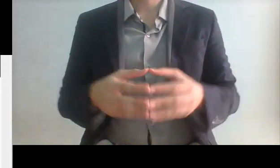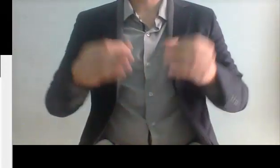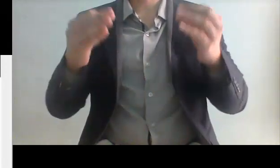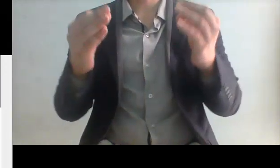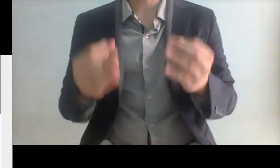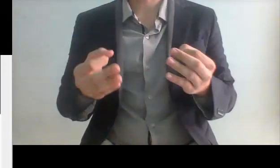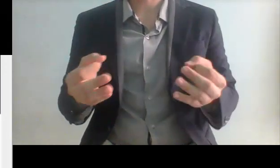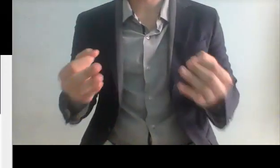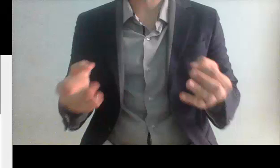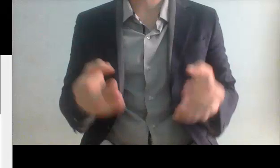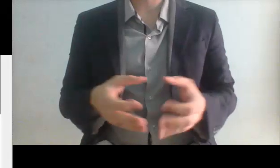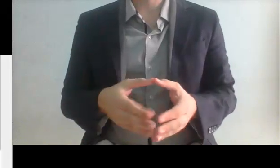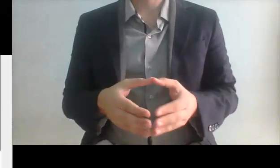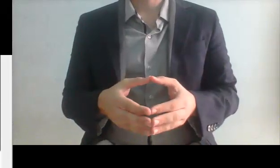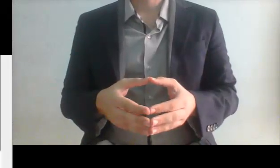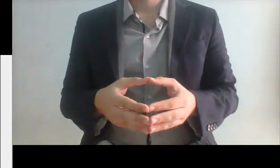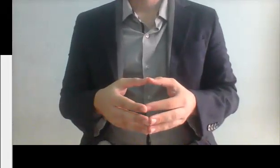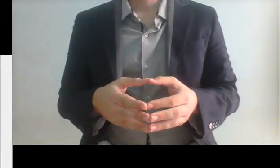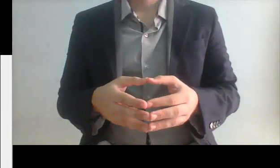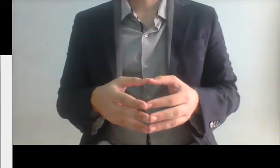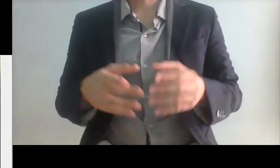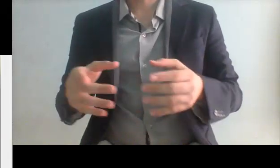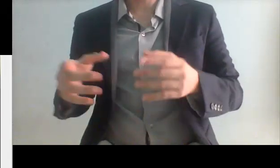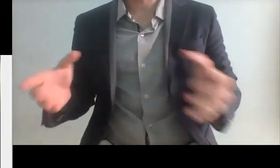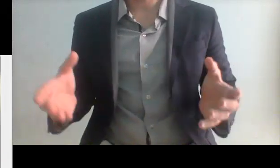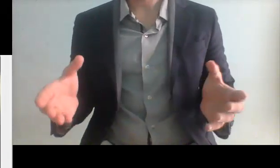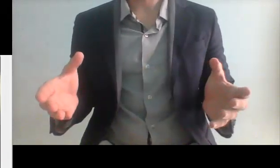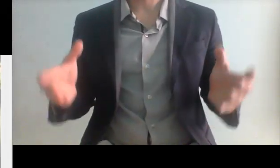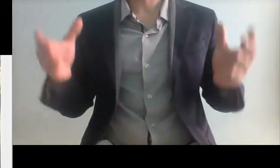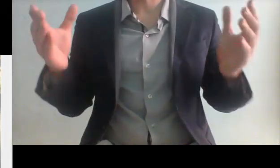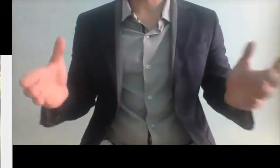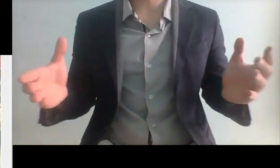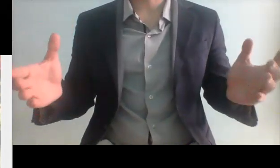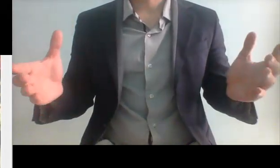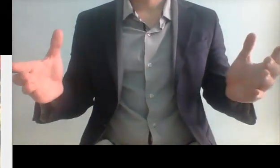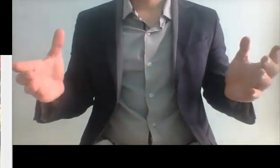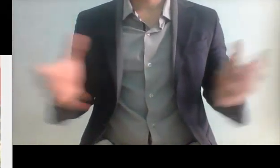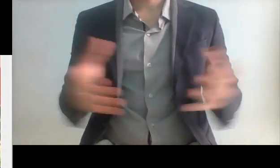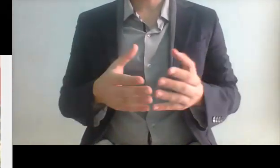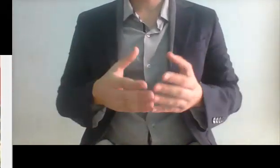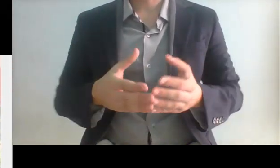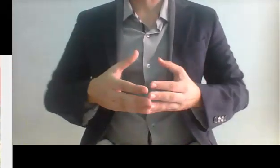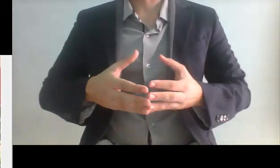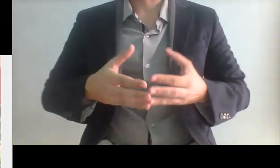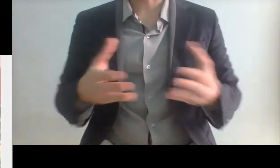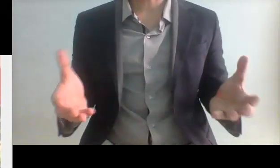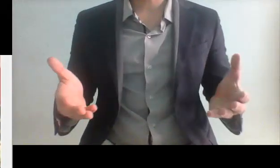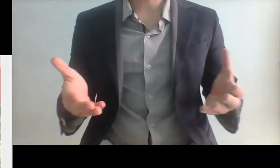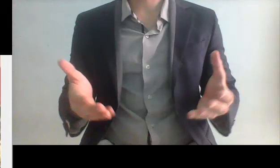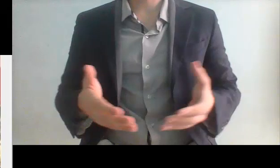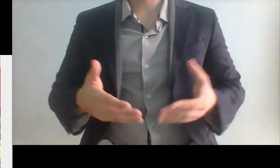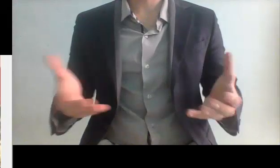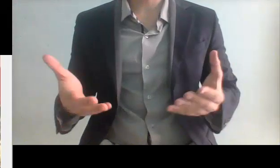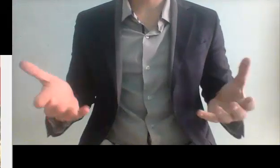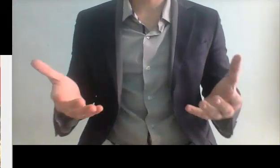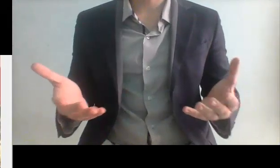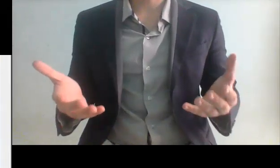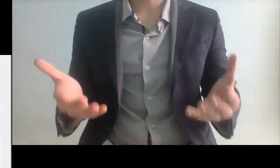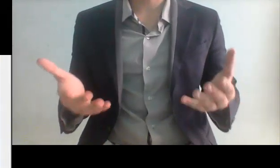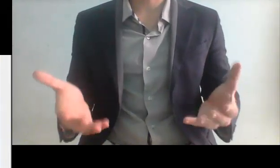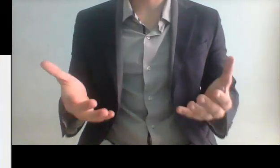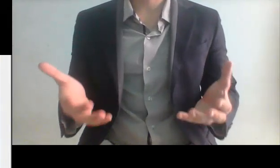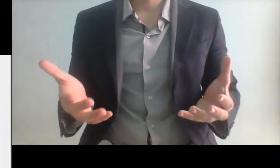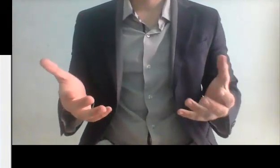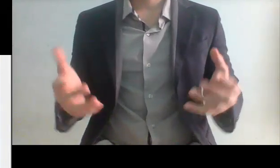van a intentar hacer fraude es preocupante en este momento tenemos que sacar todos los trapos sucios todos los medios de